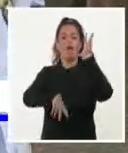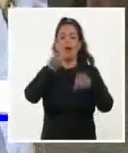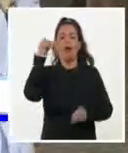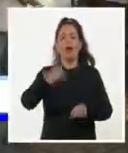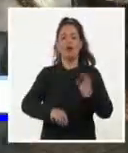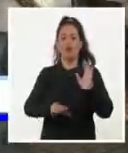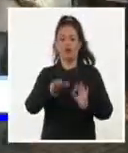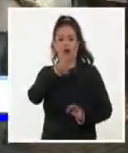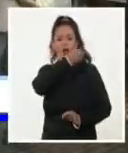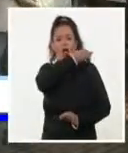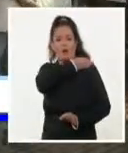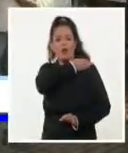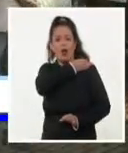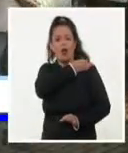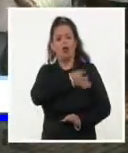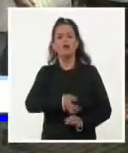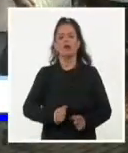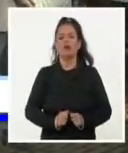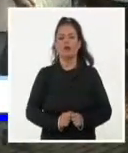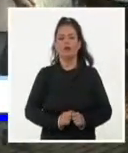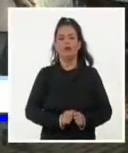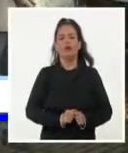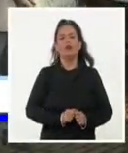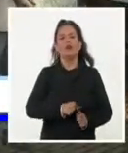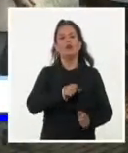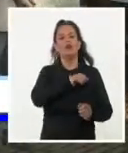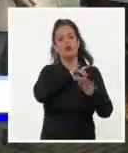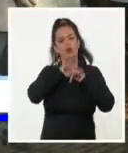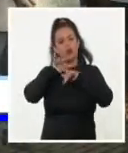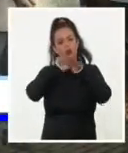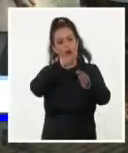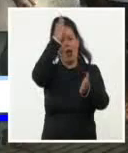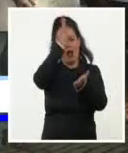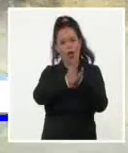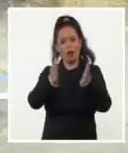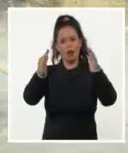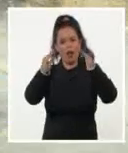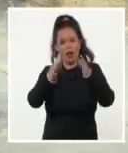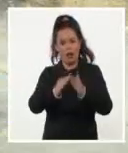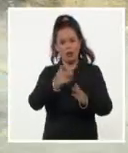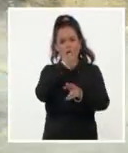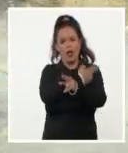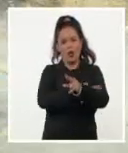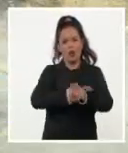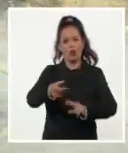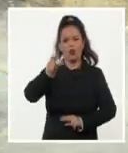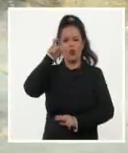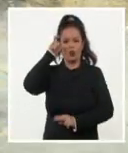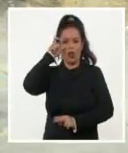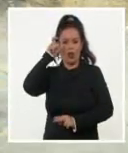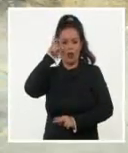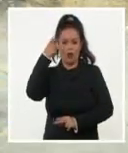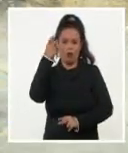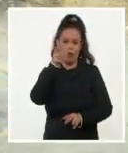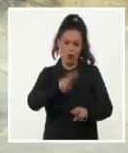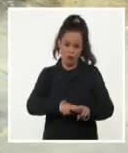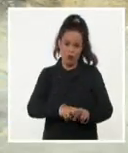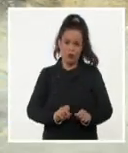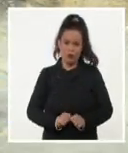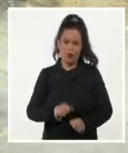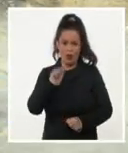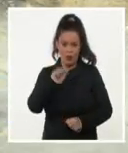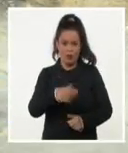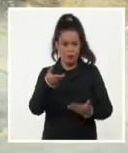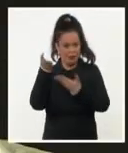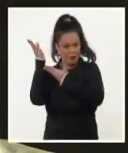Casa Eusebio Leal. Posteriormente, fue realizado un recorrido por algunos edificios emblemáticos del Centro Histórico, donde está